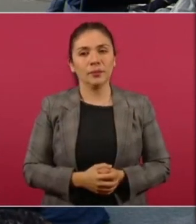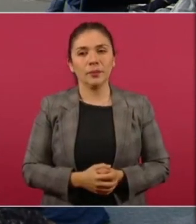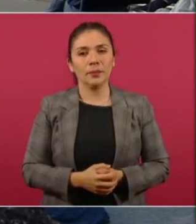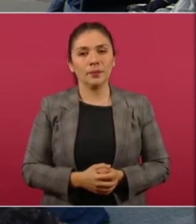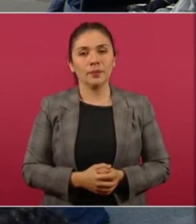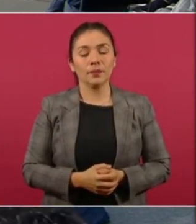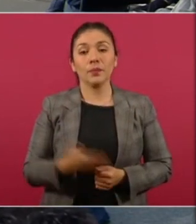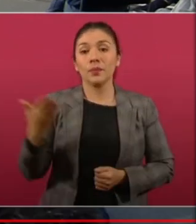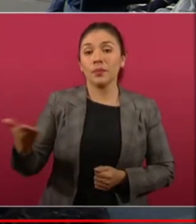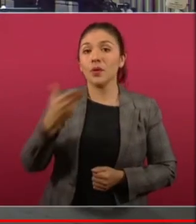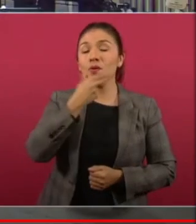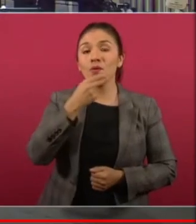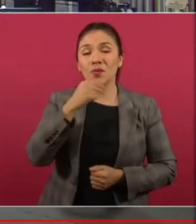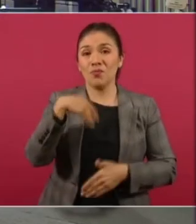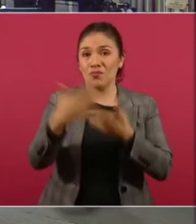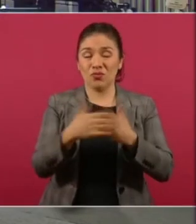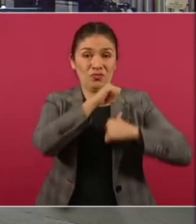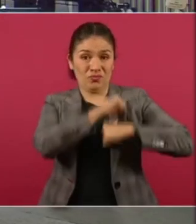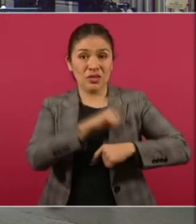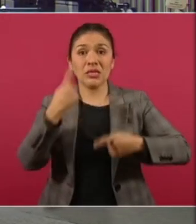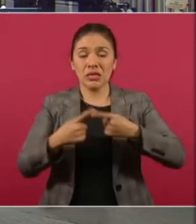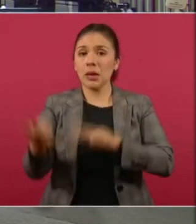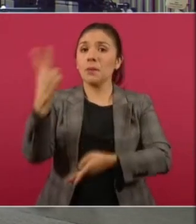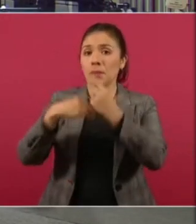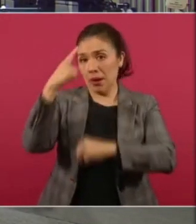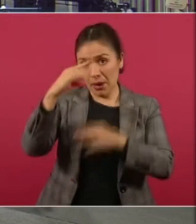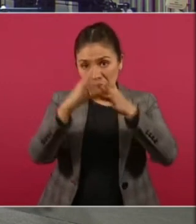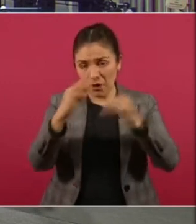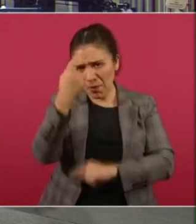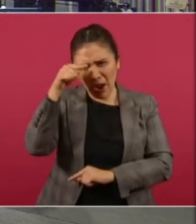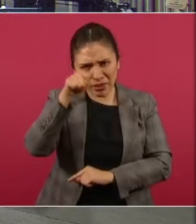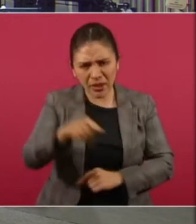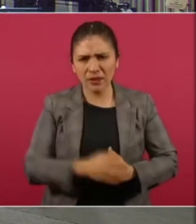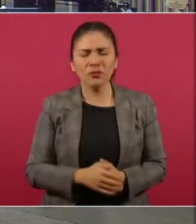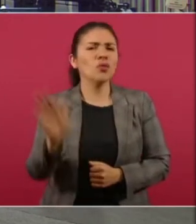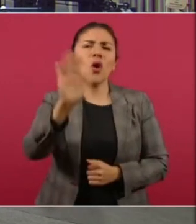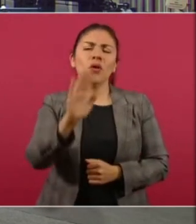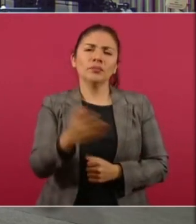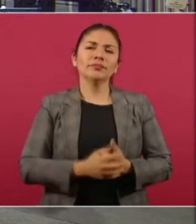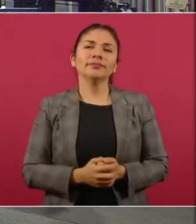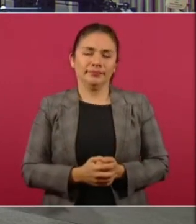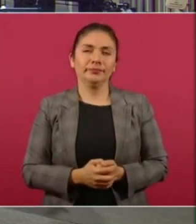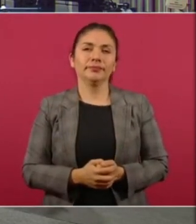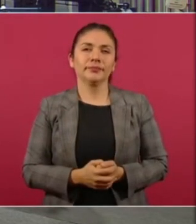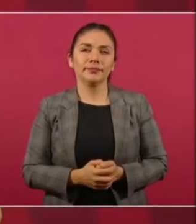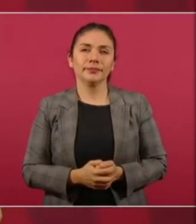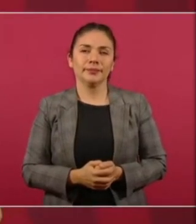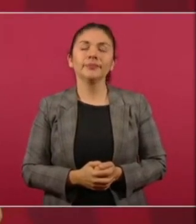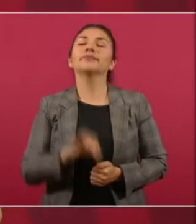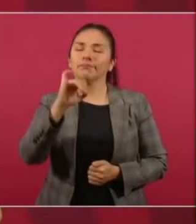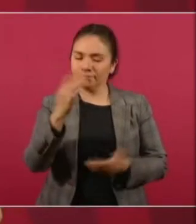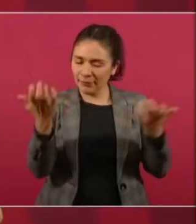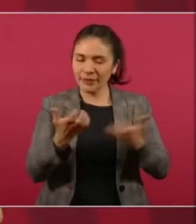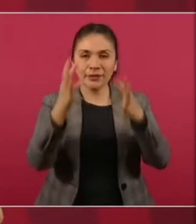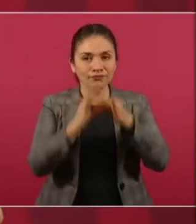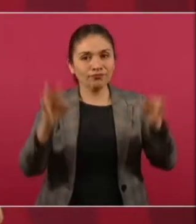Y el procurador va a venir y les va a informar. O te va a informar a ti. No, que venga ahí, porque la gente es la que va a escuchar. Ah, que informe,